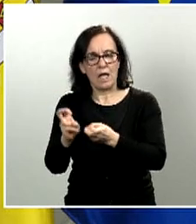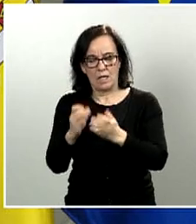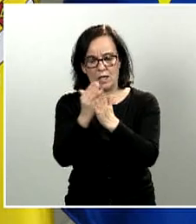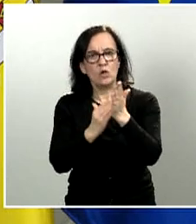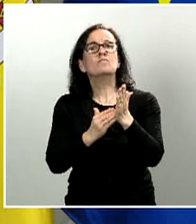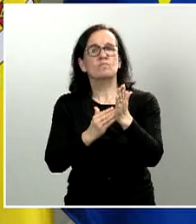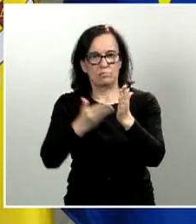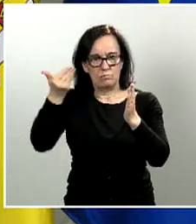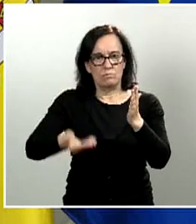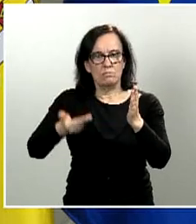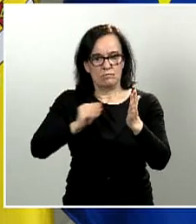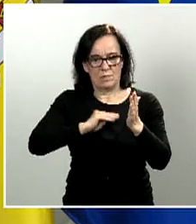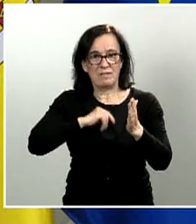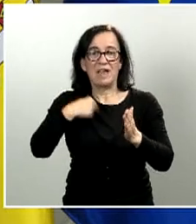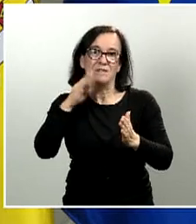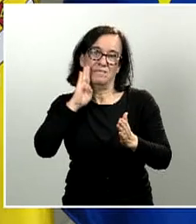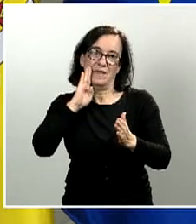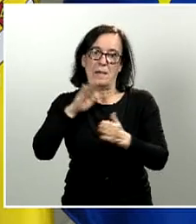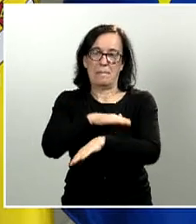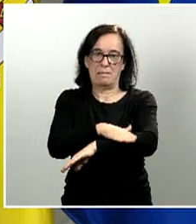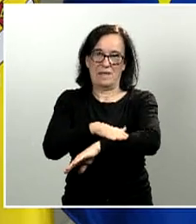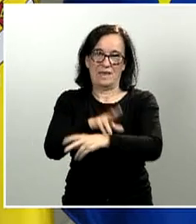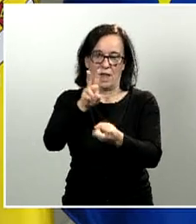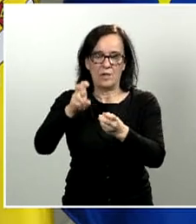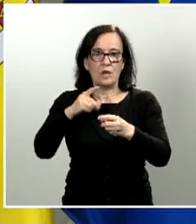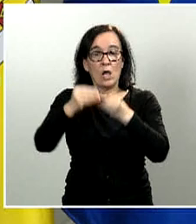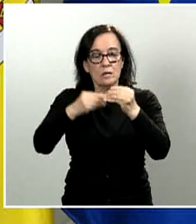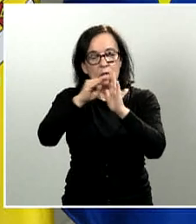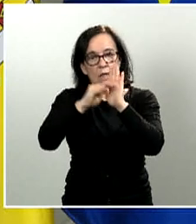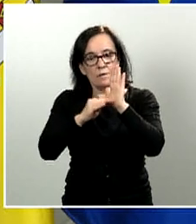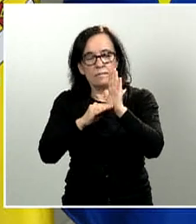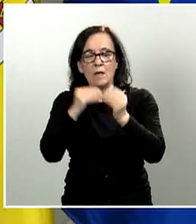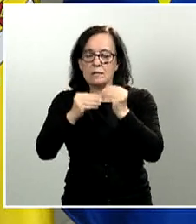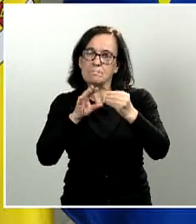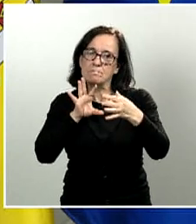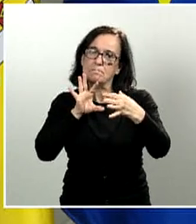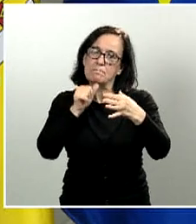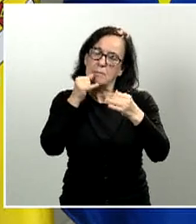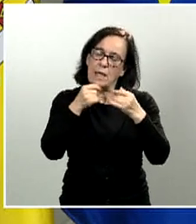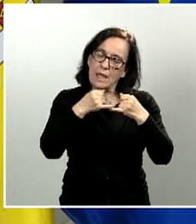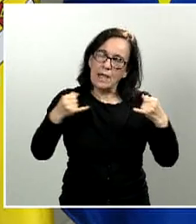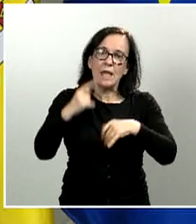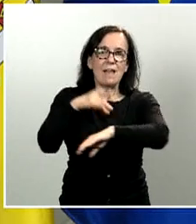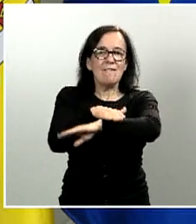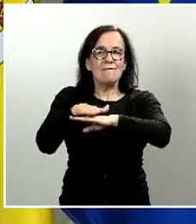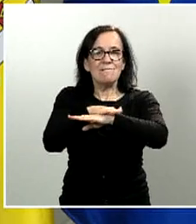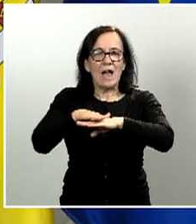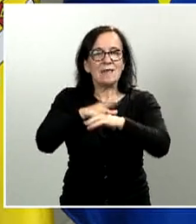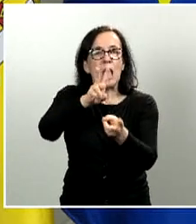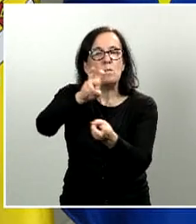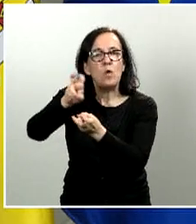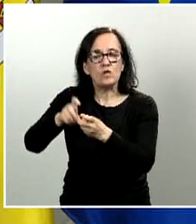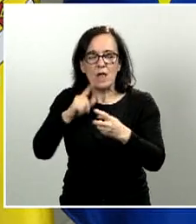como decía la ministra de Hacienda, de acciones dirigidas a alinear fundamentalmente las bases imponibles de los impuestos a la situación